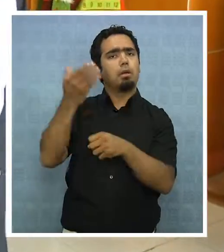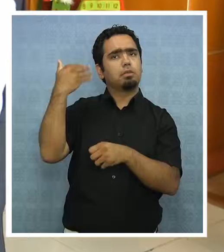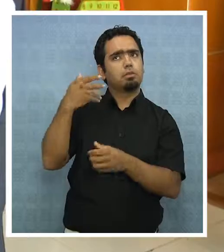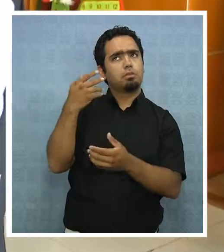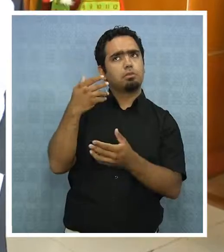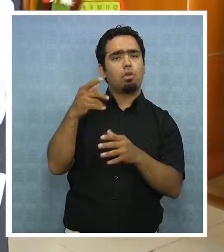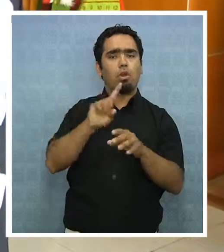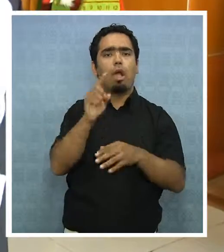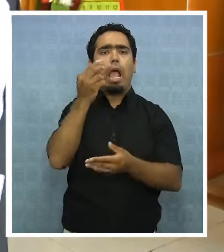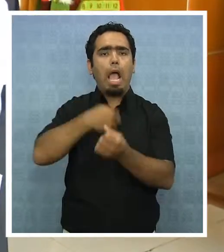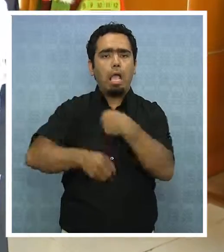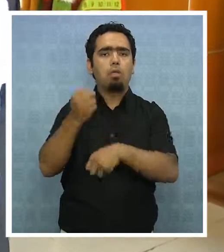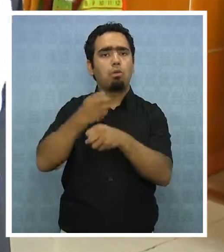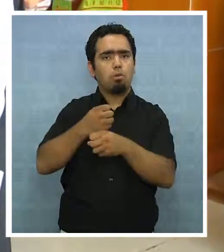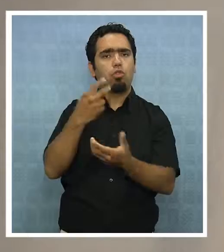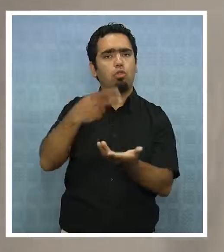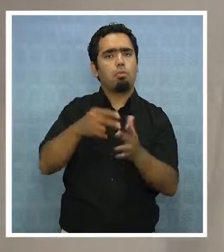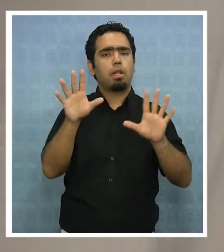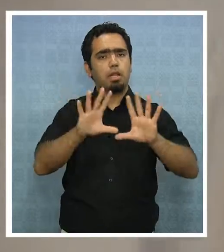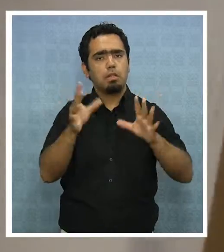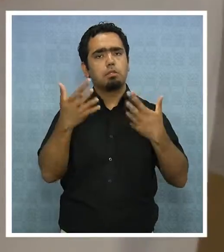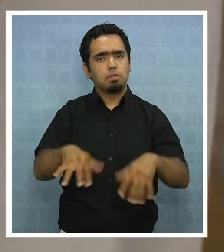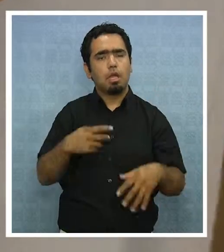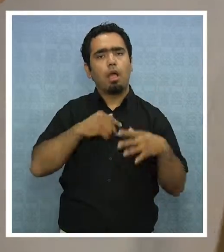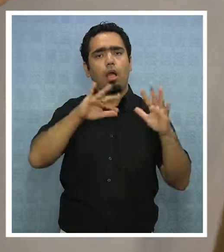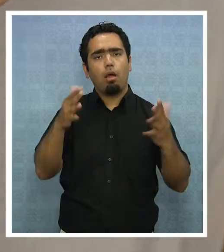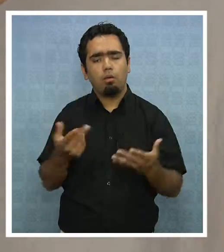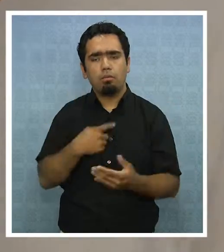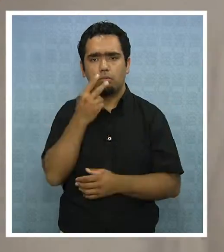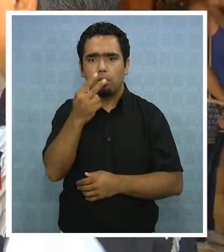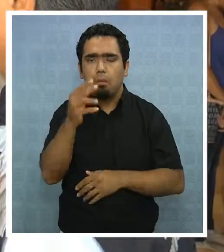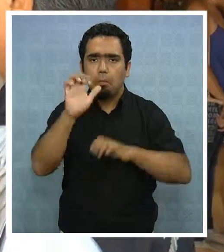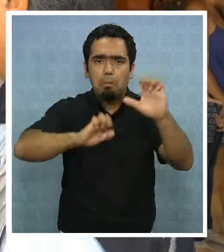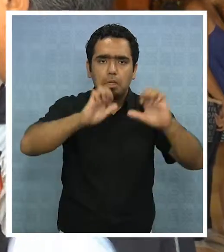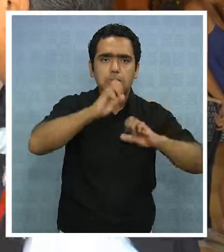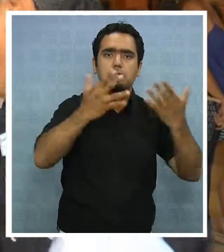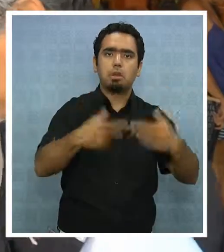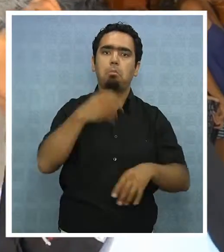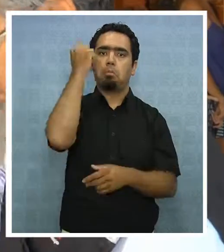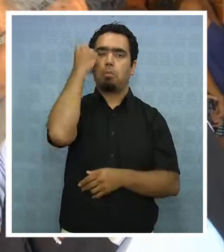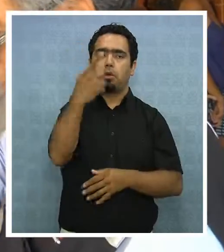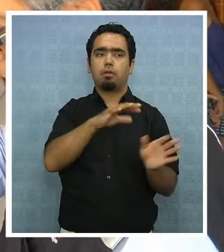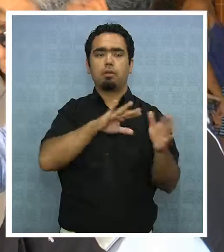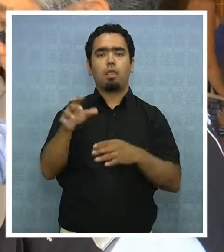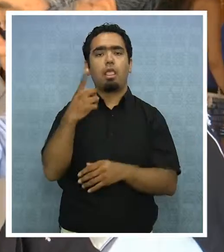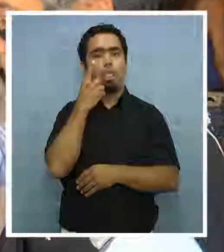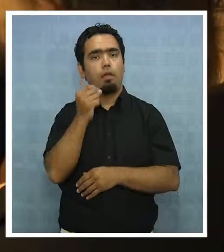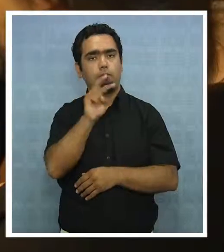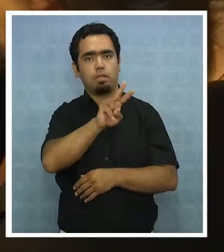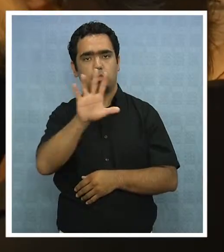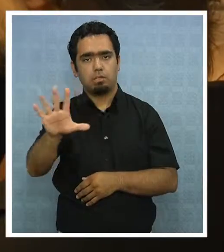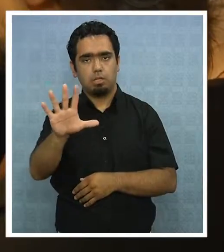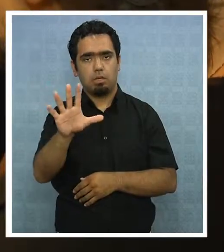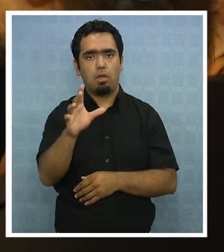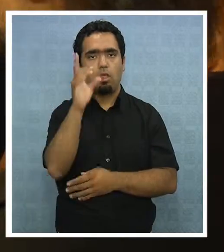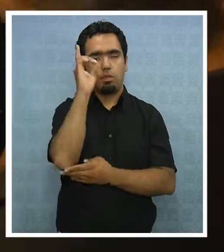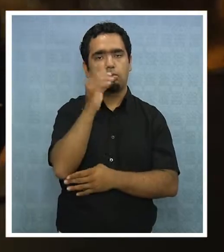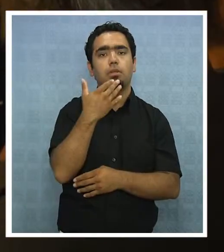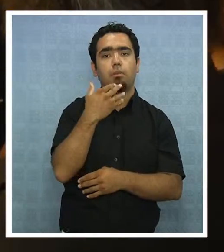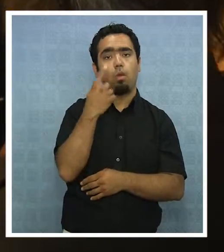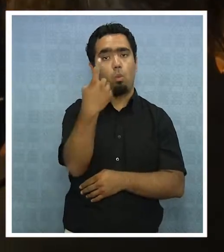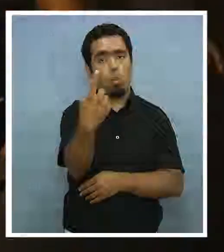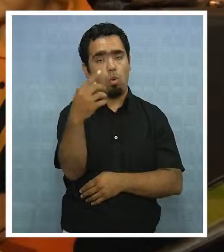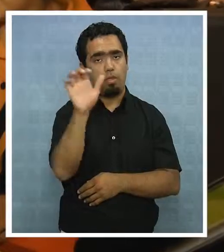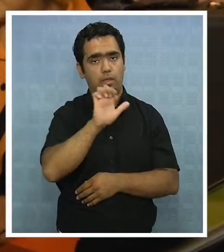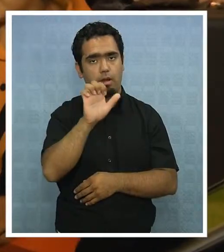el año pasado, perdón, y el año 2010 también, y por lo tanto creemos que en la región las empresas han entendido. Los días 25 de diciembre y 1 de